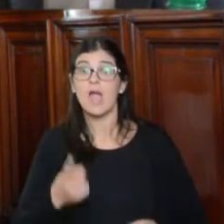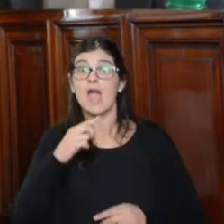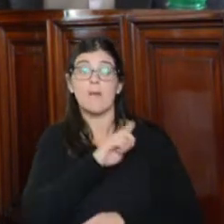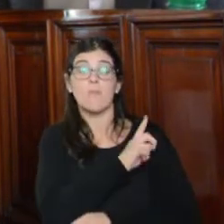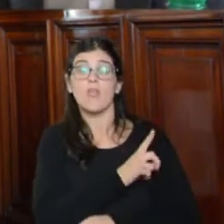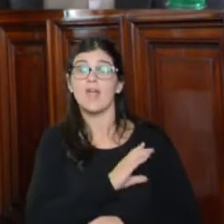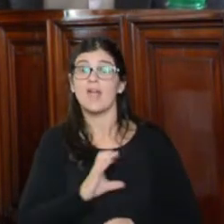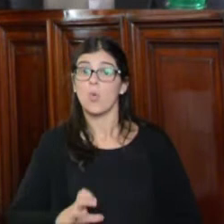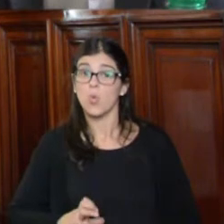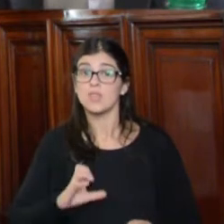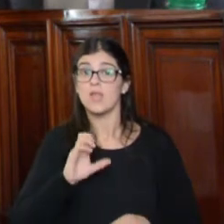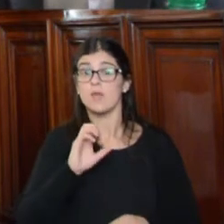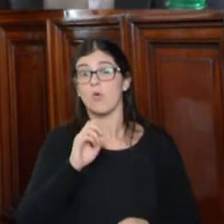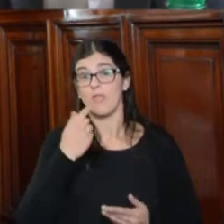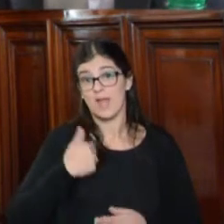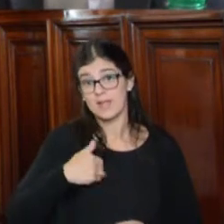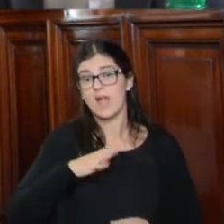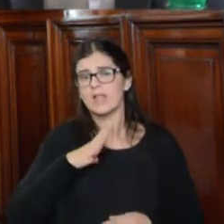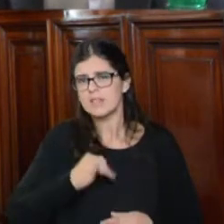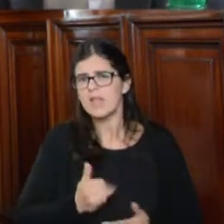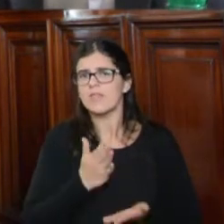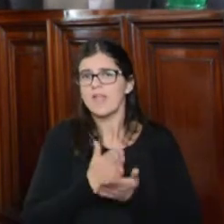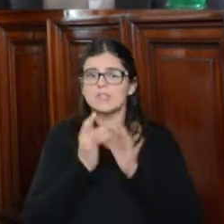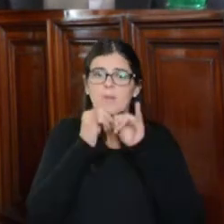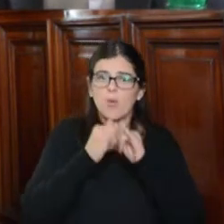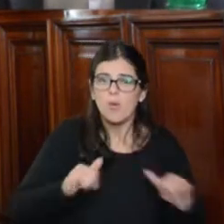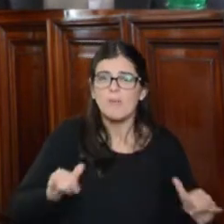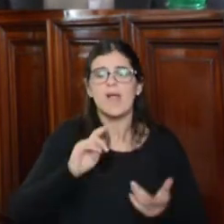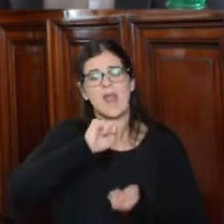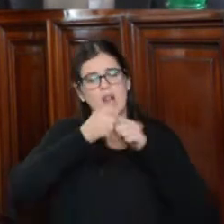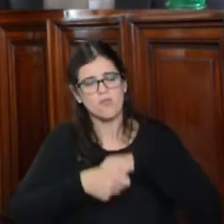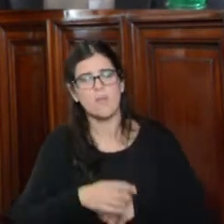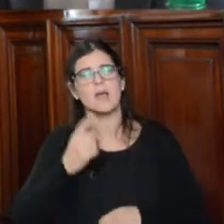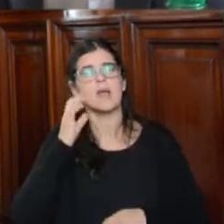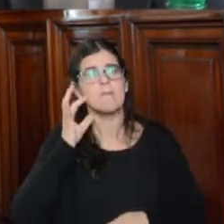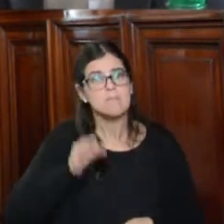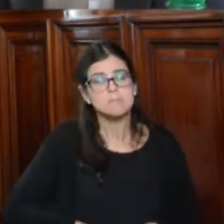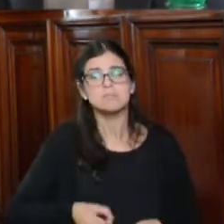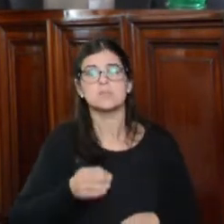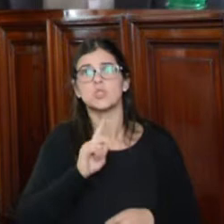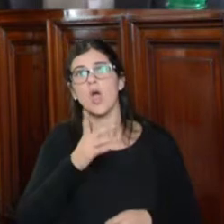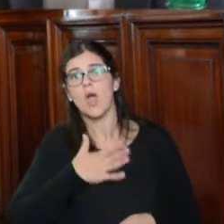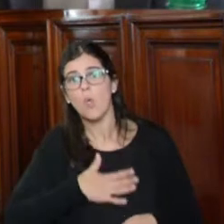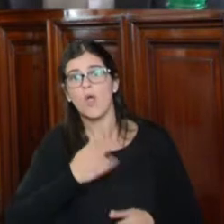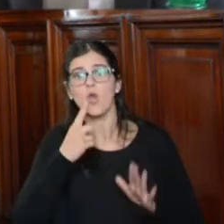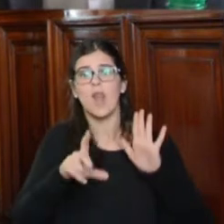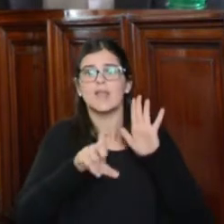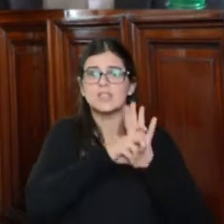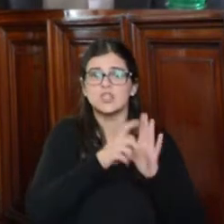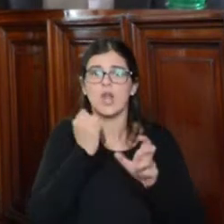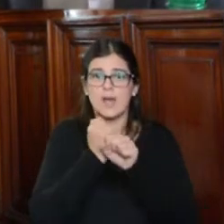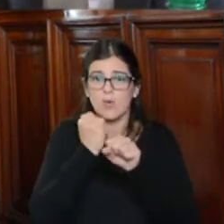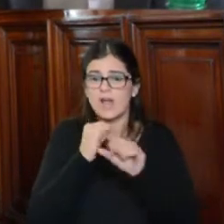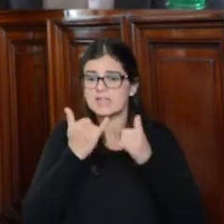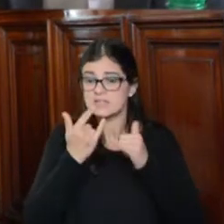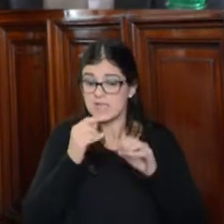Ejecutivo Nacional tiene todo el derecho de promover las reformas que considere si no está de acuerdo con la legislación laboral